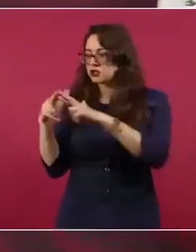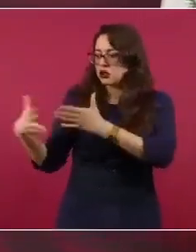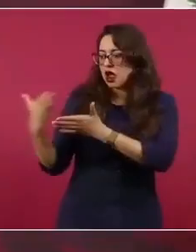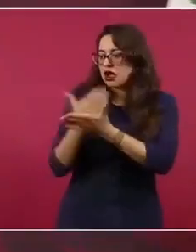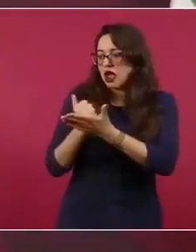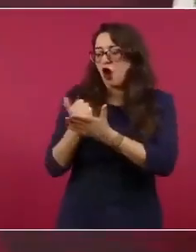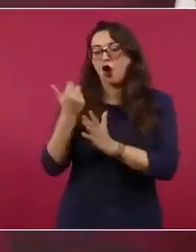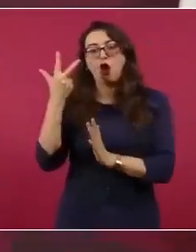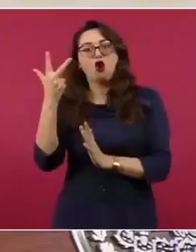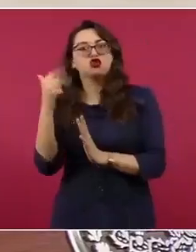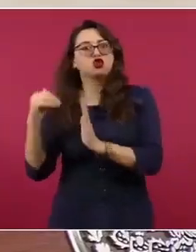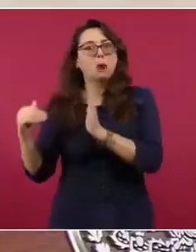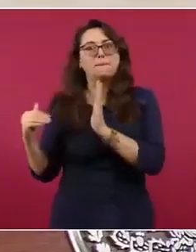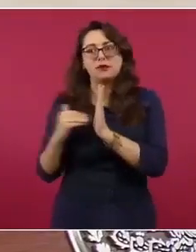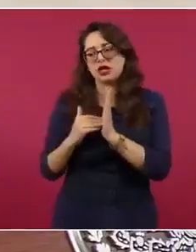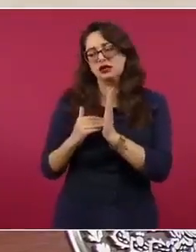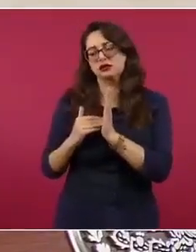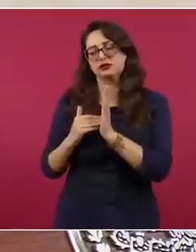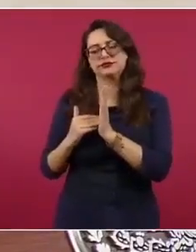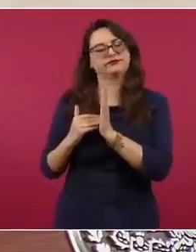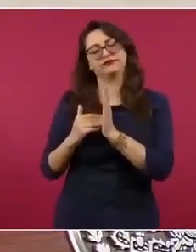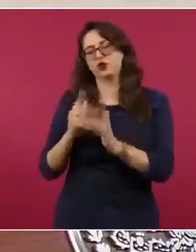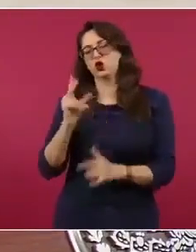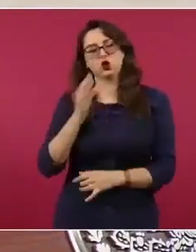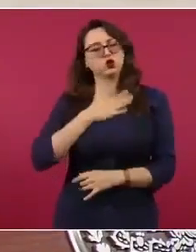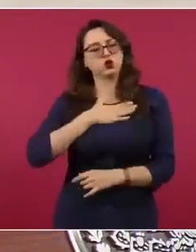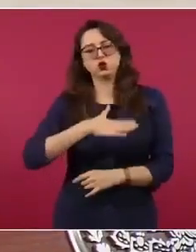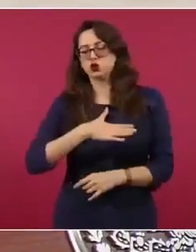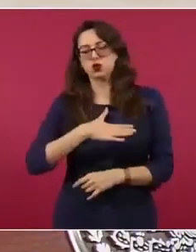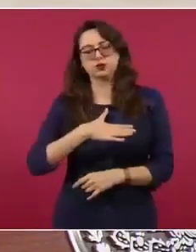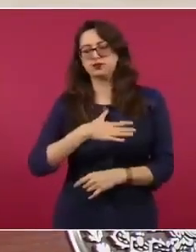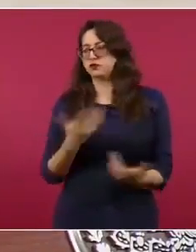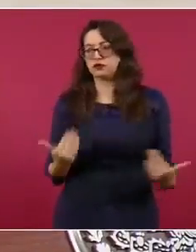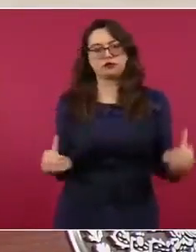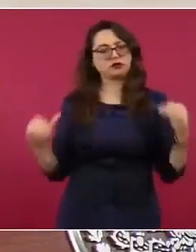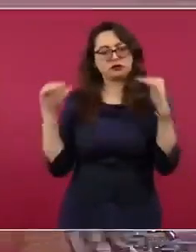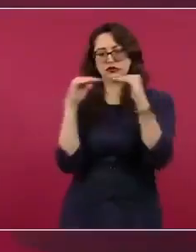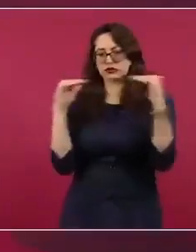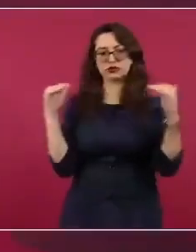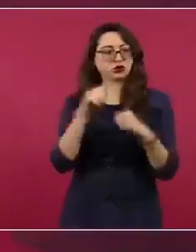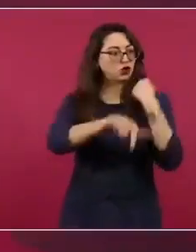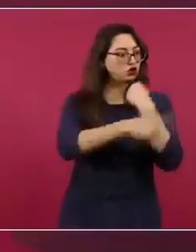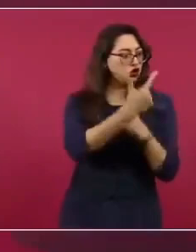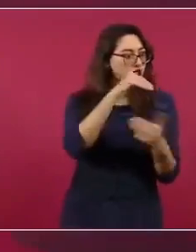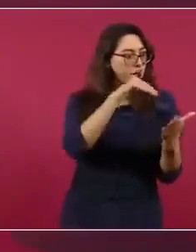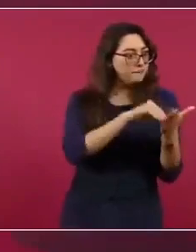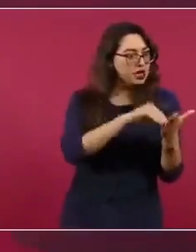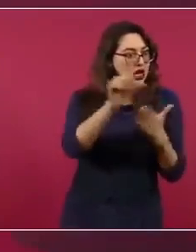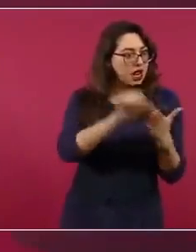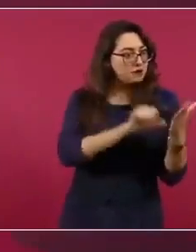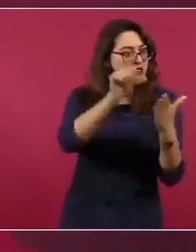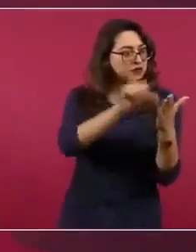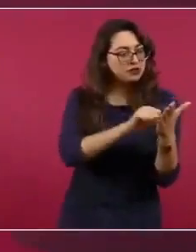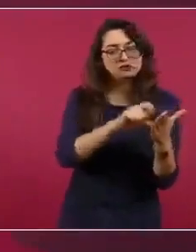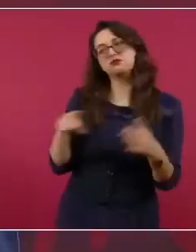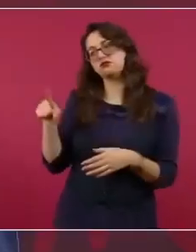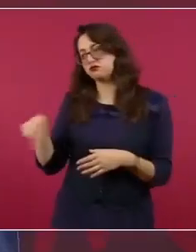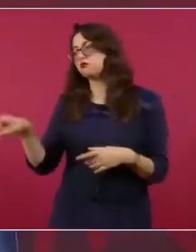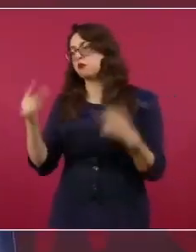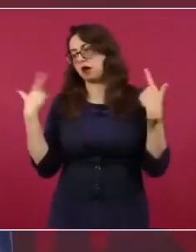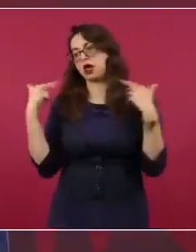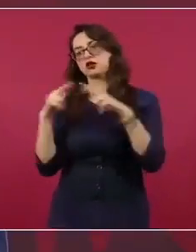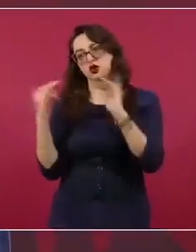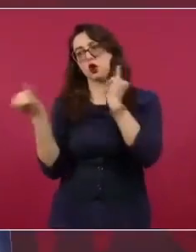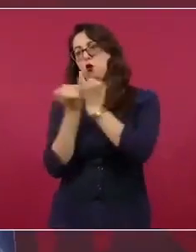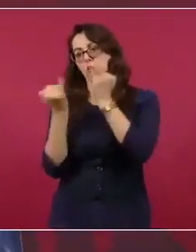Entonces, decidimos que ninguno ganara menos que el promedio de los trabajadores inscritos en el Seguro Social. En ese